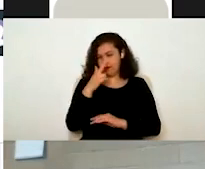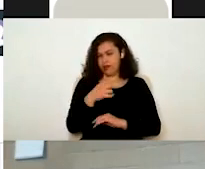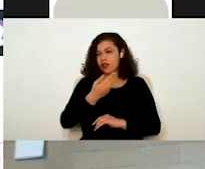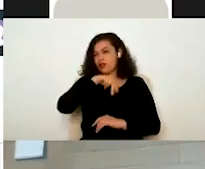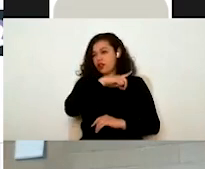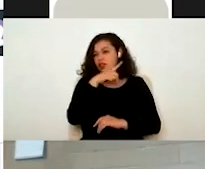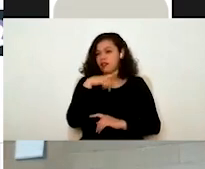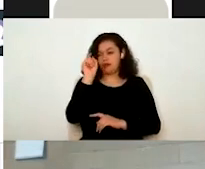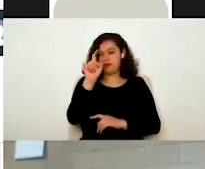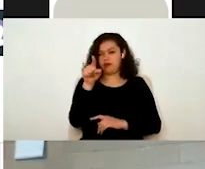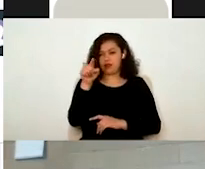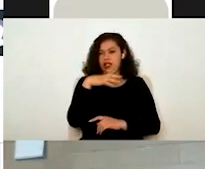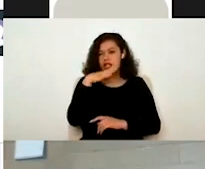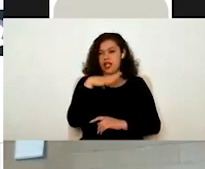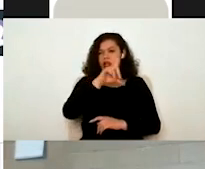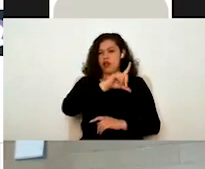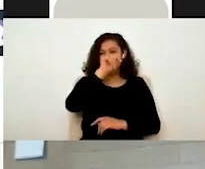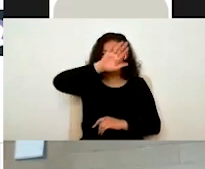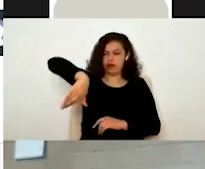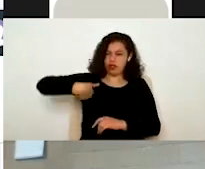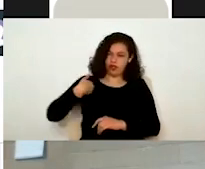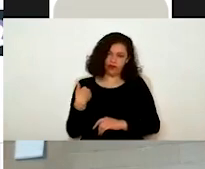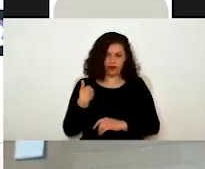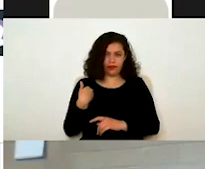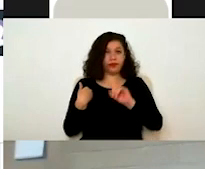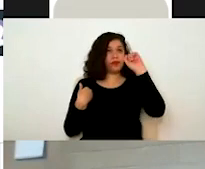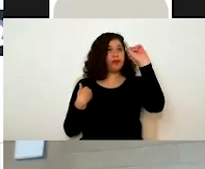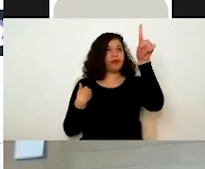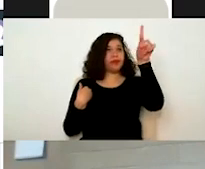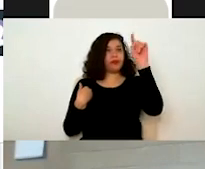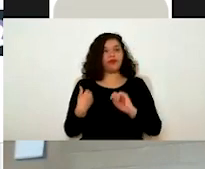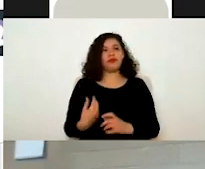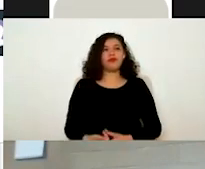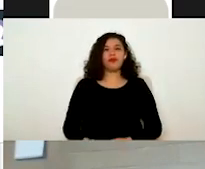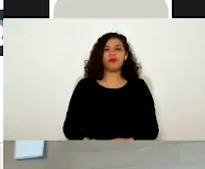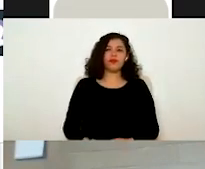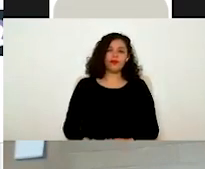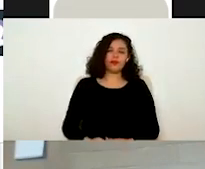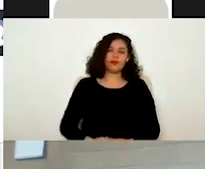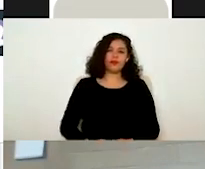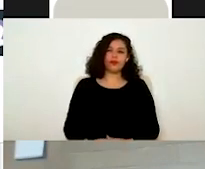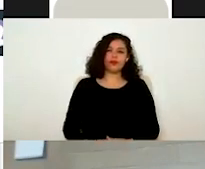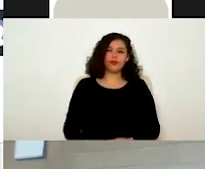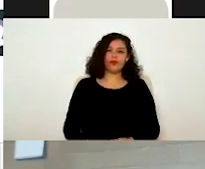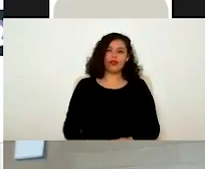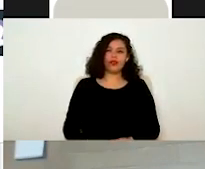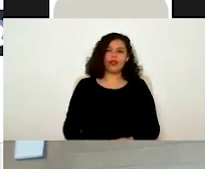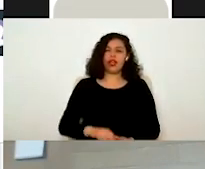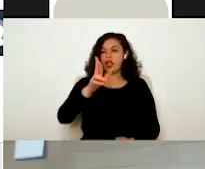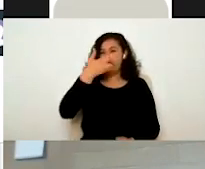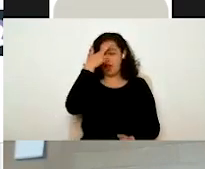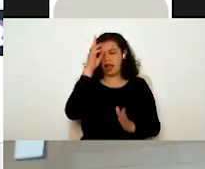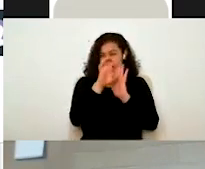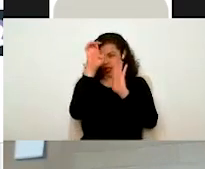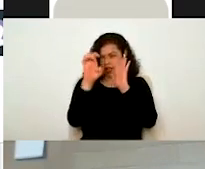es dar clic en el botón de guardar. Le voy a dar clic aquí, guardar. Y si recuerdan el ejemplo anterior, la